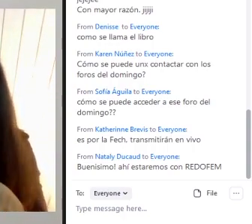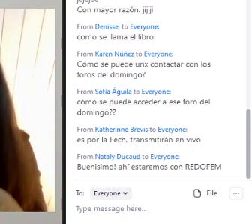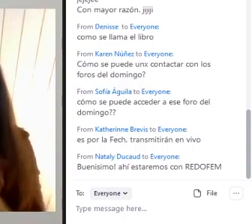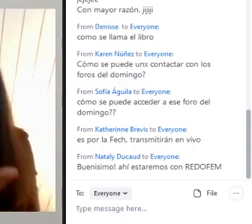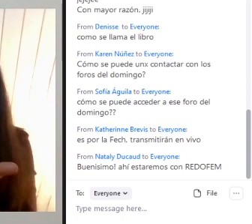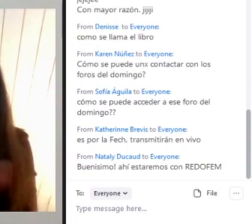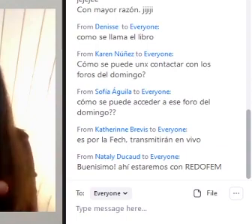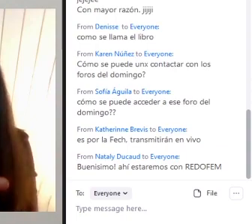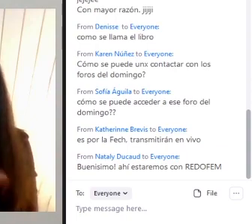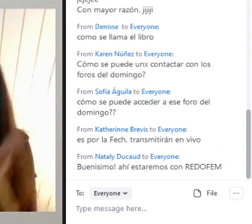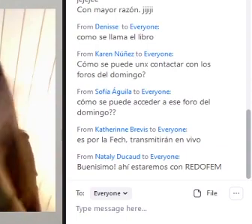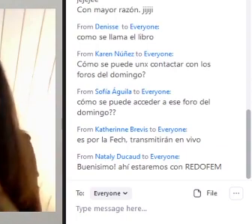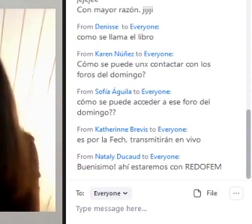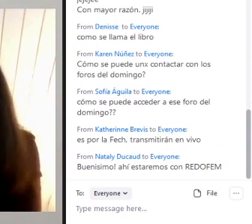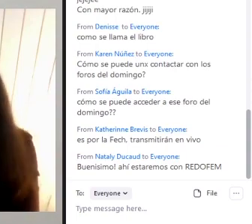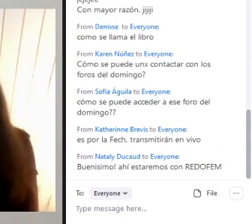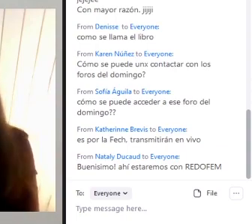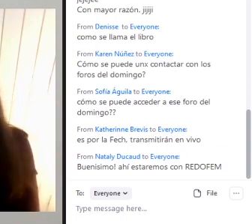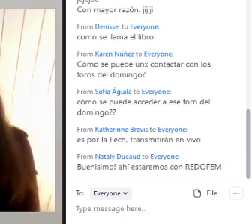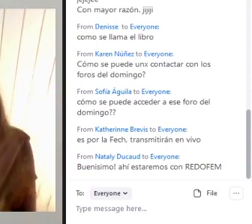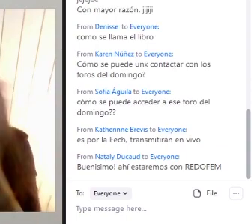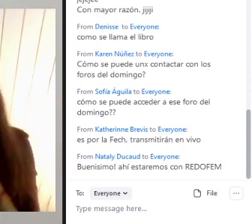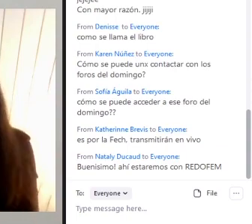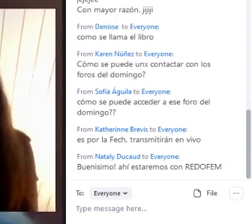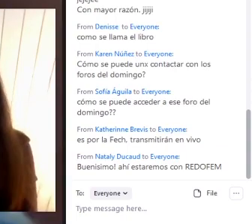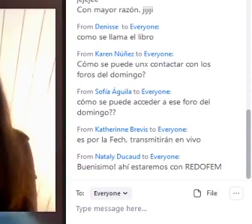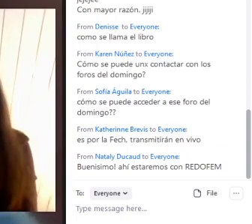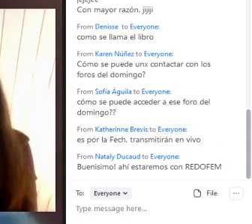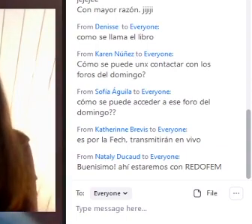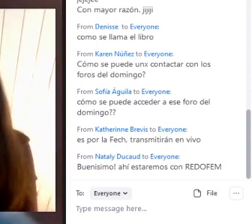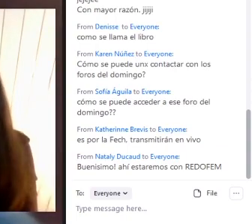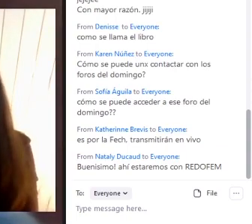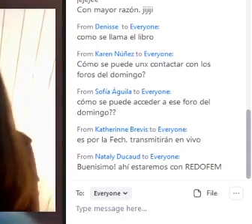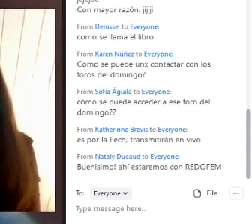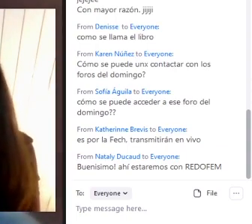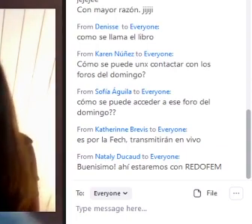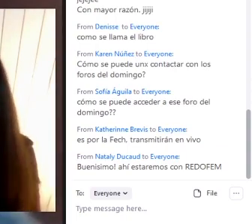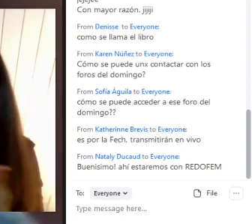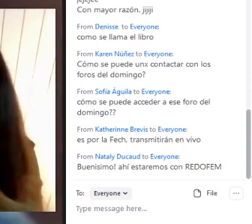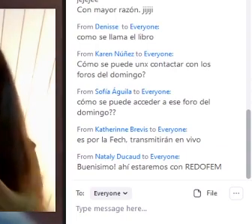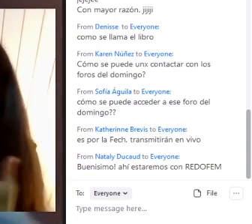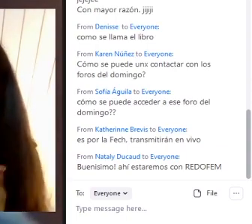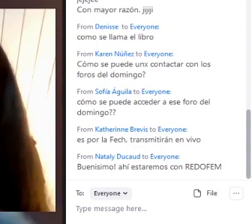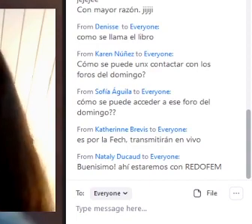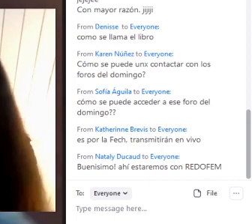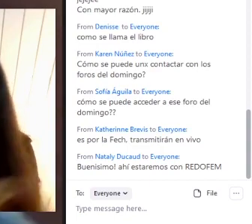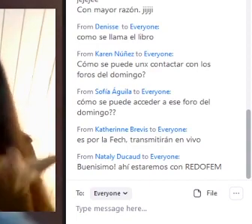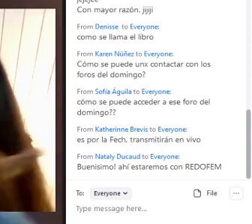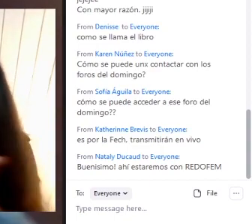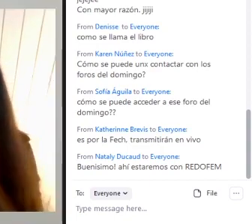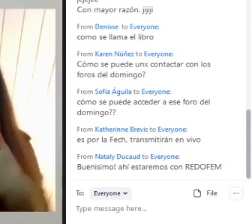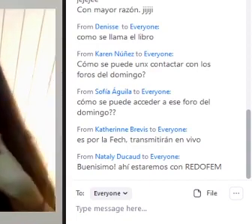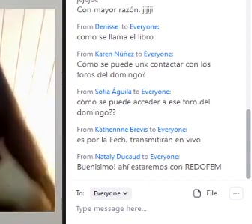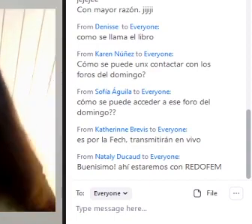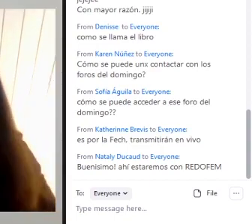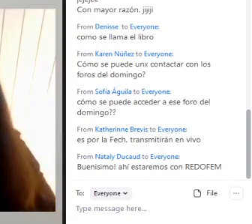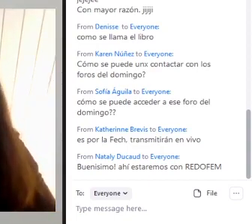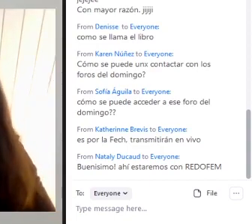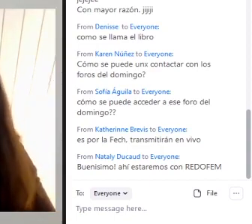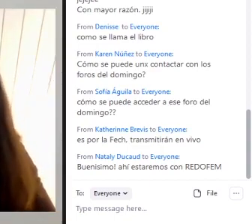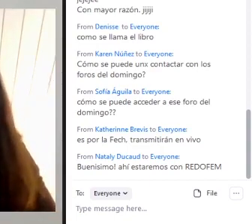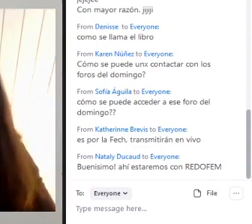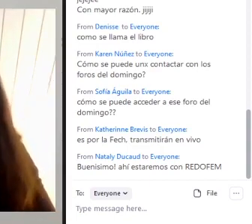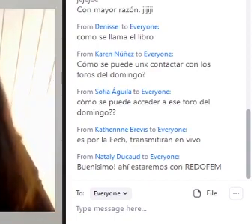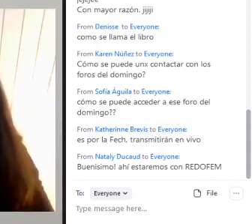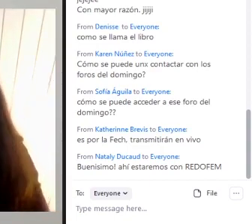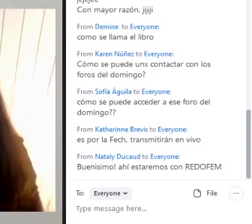discriminación Que la clase Sea un espacio De contención Un espacio Donde los cuerpos Y los afectos Importen Un espacio Donde creamos